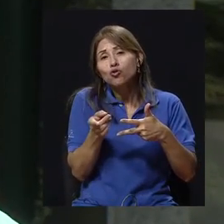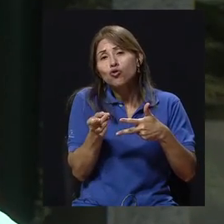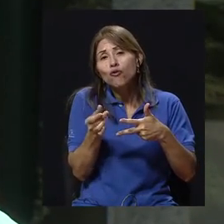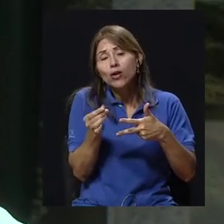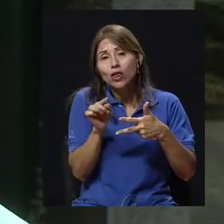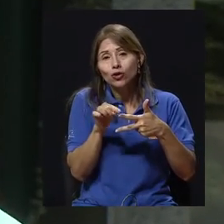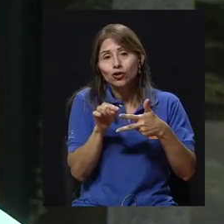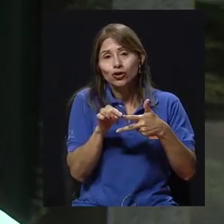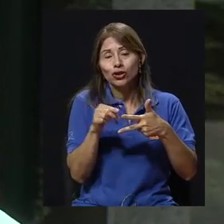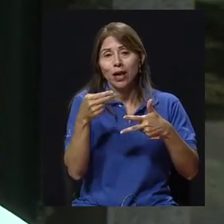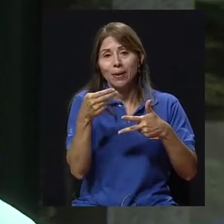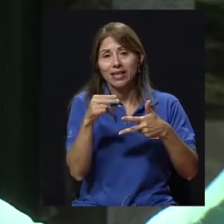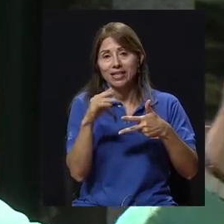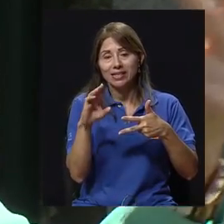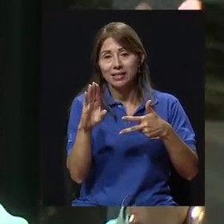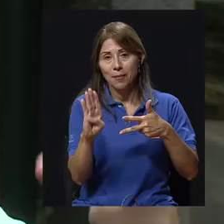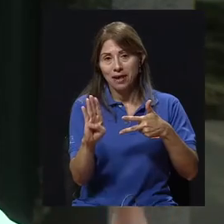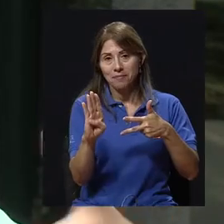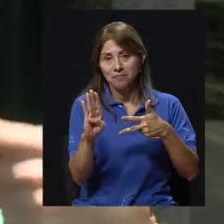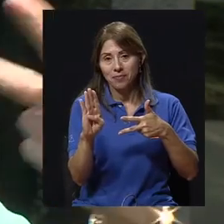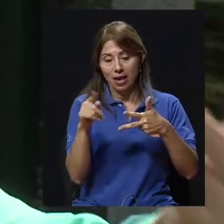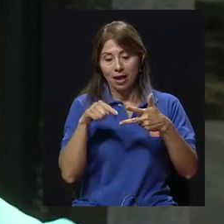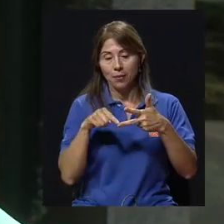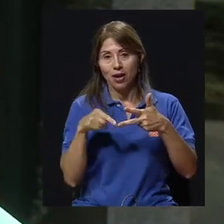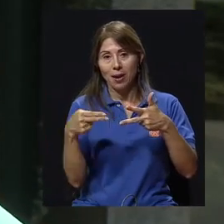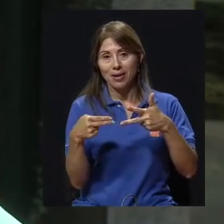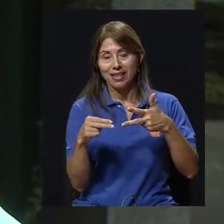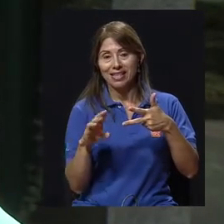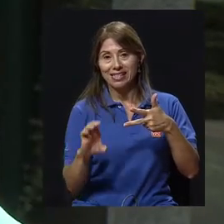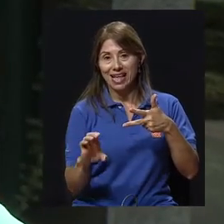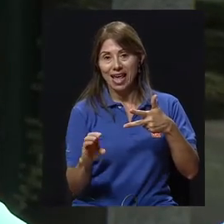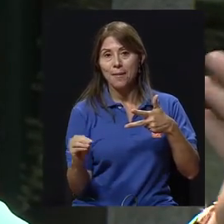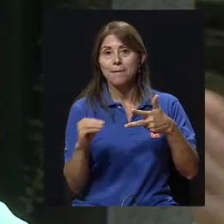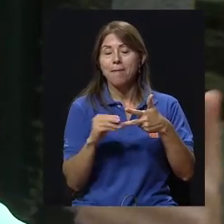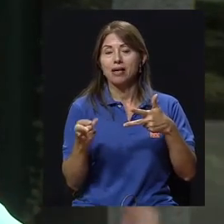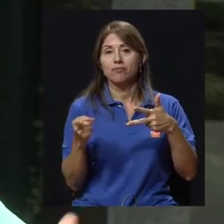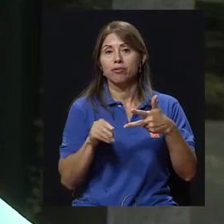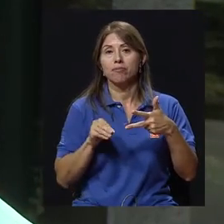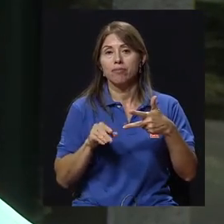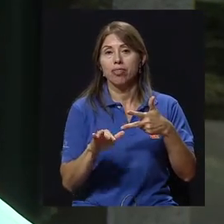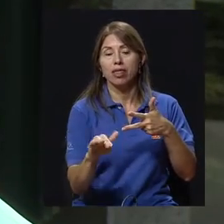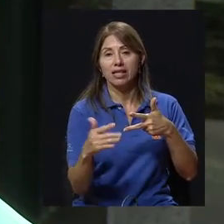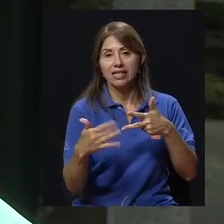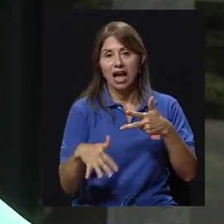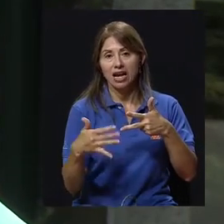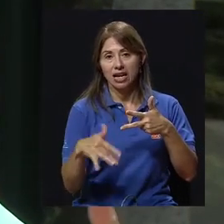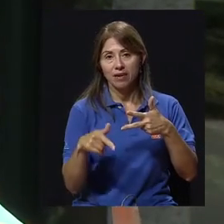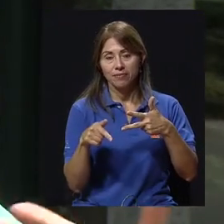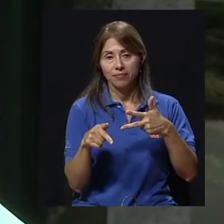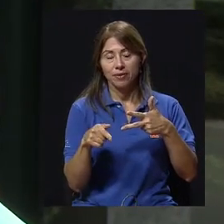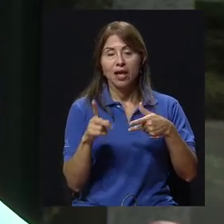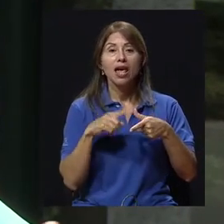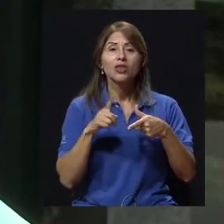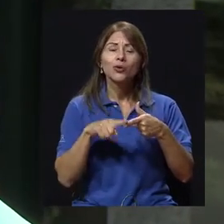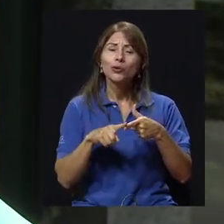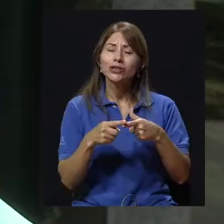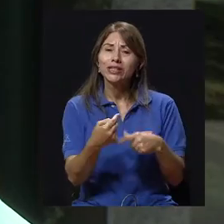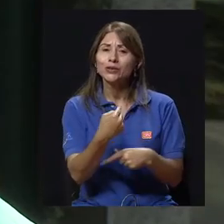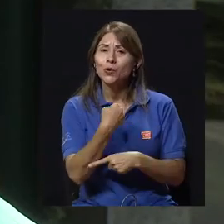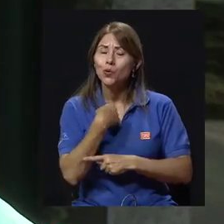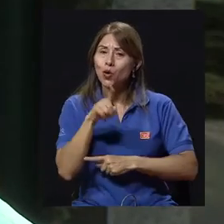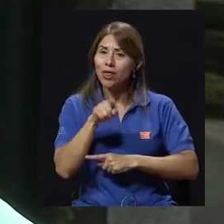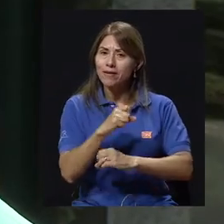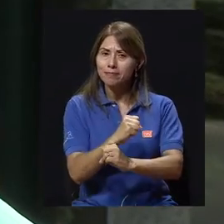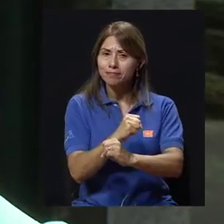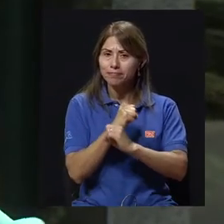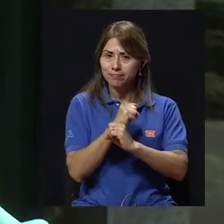es sangre y fluidos. La hepatitis C es más sangre. Entonces, el garantizarse, uno,